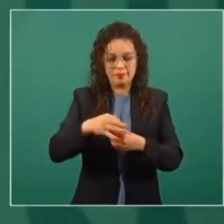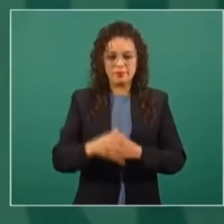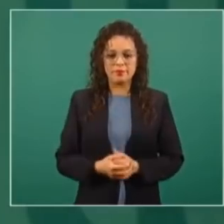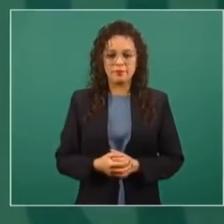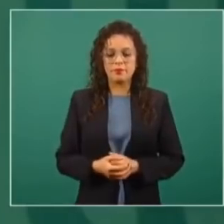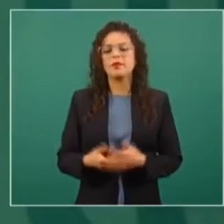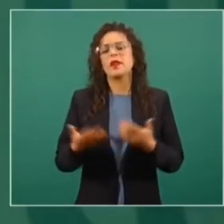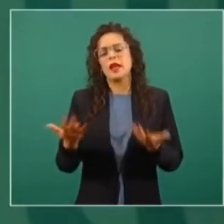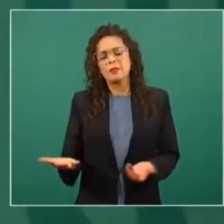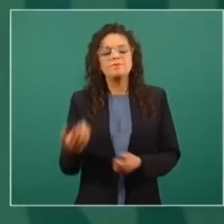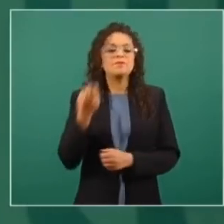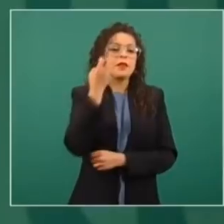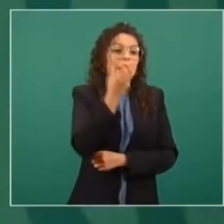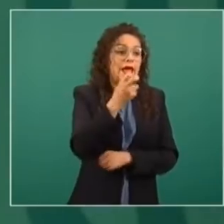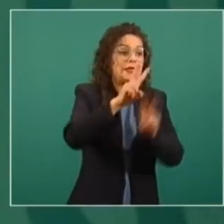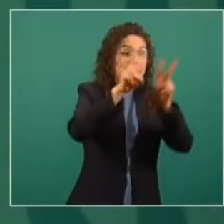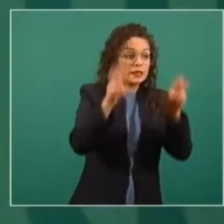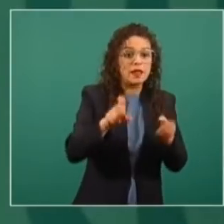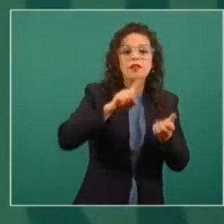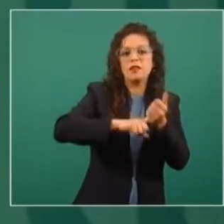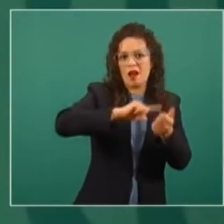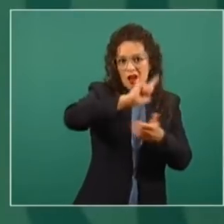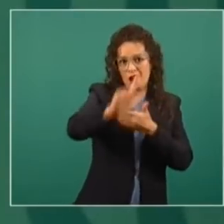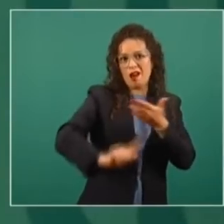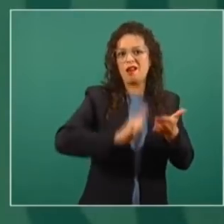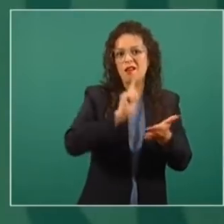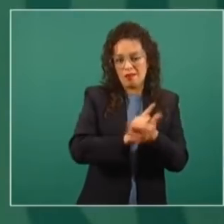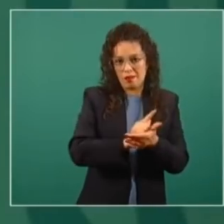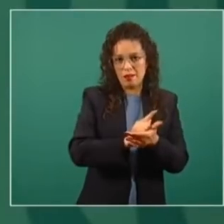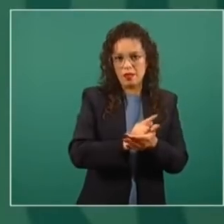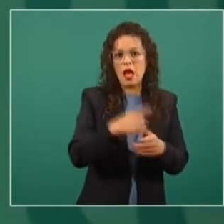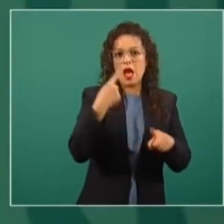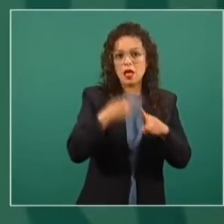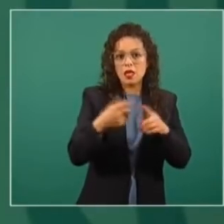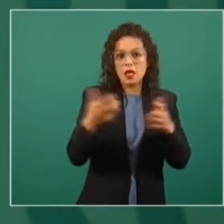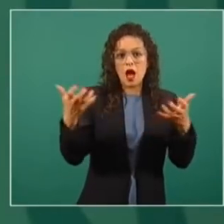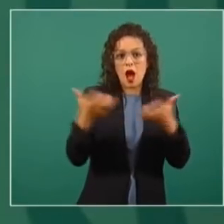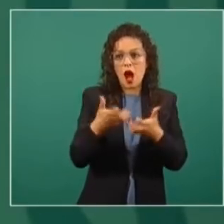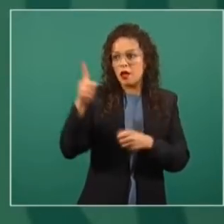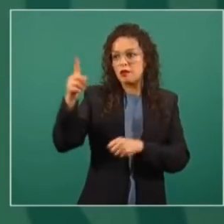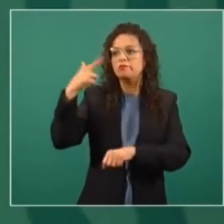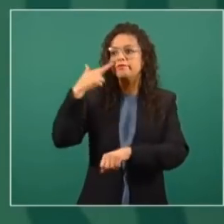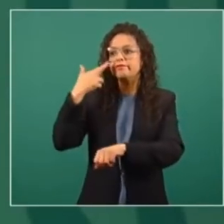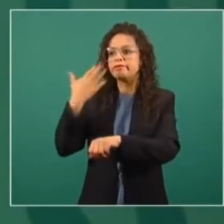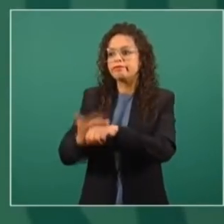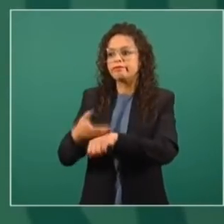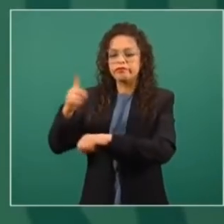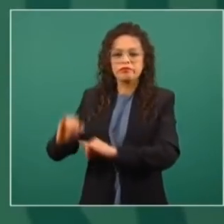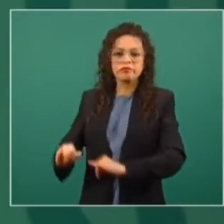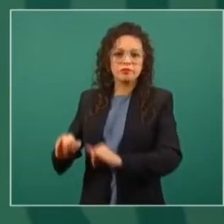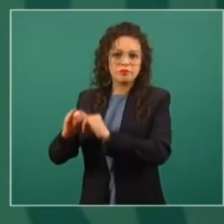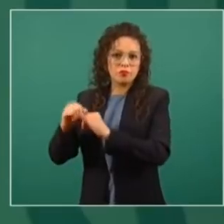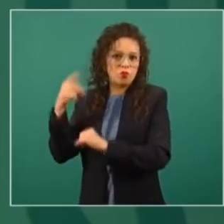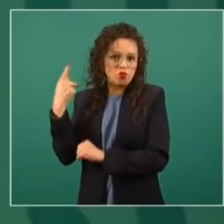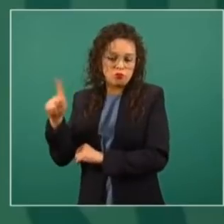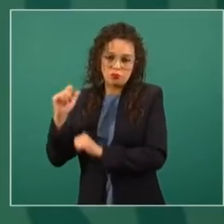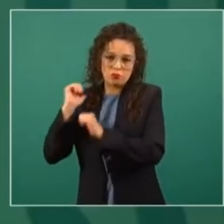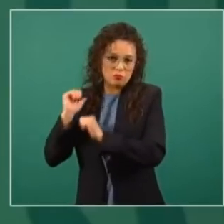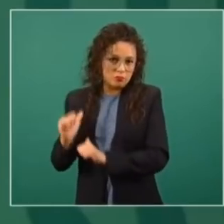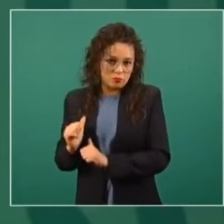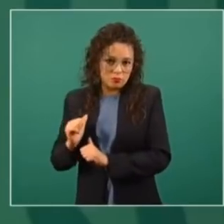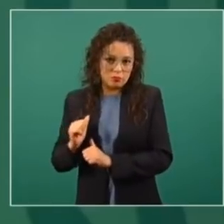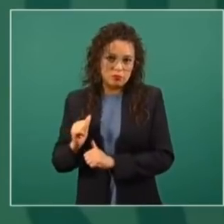ver en las instancias correspondientes. No voy a opinar sobre eso,